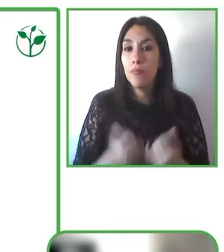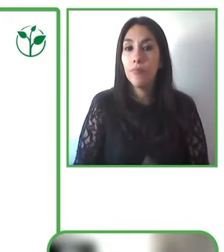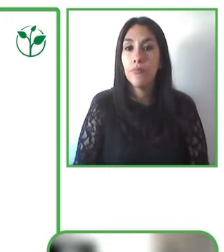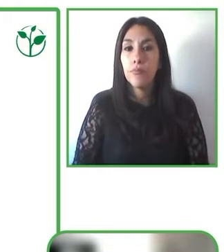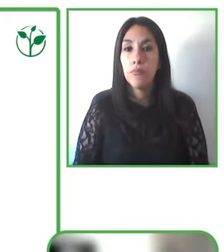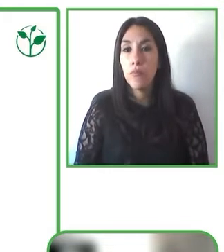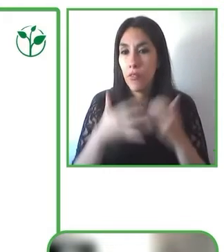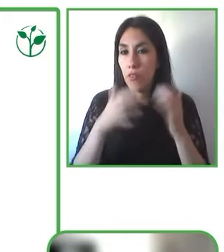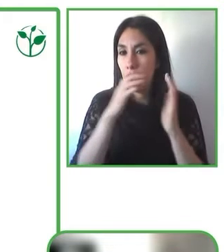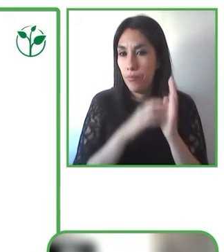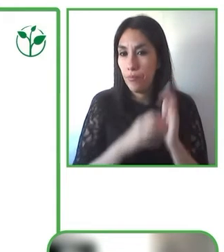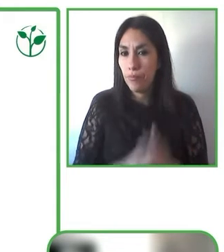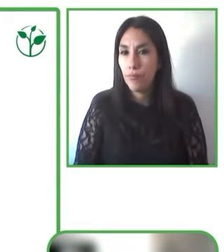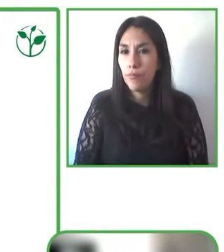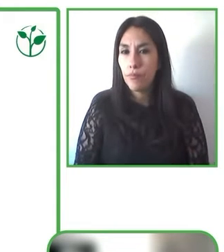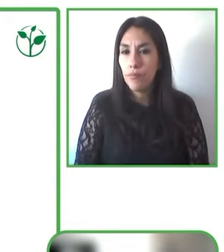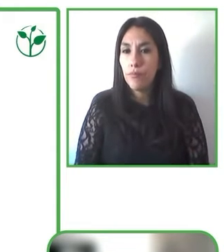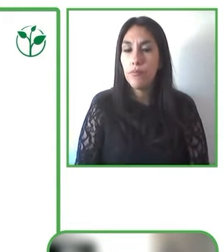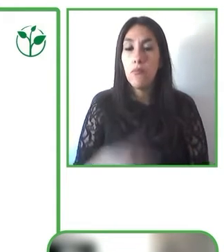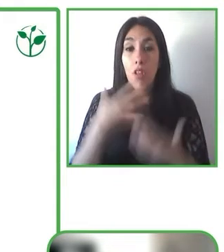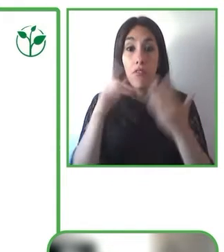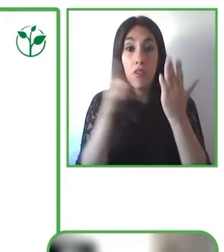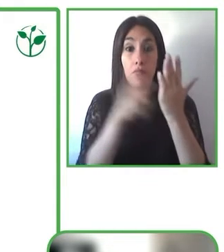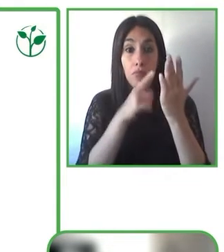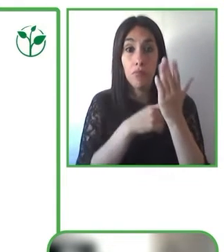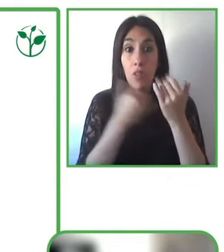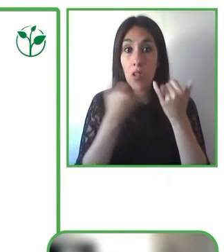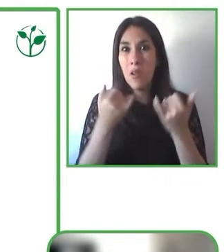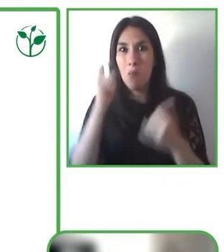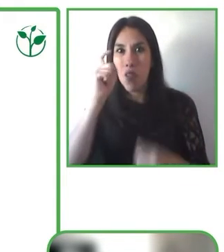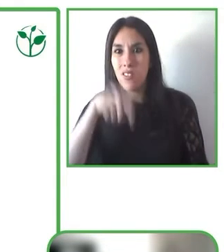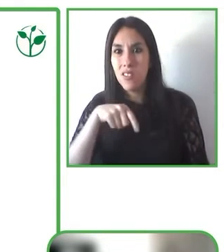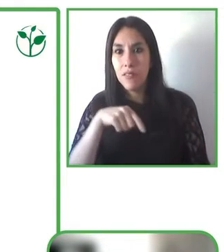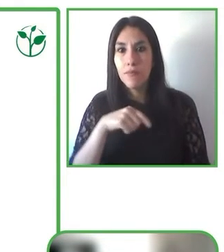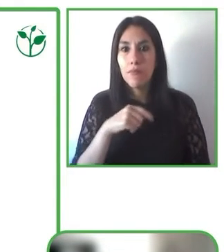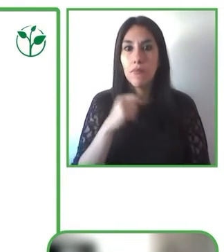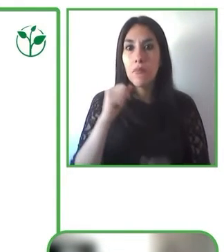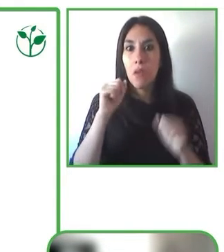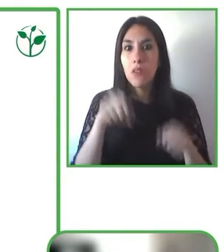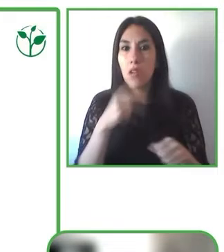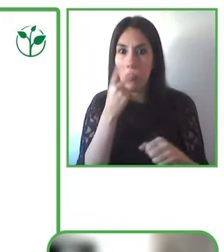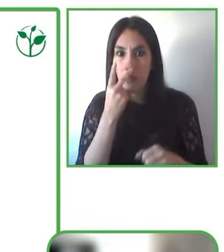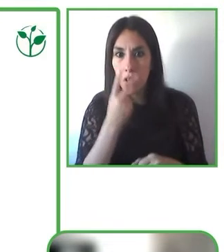Así se puede tomar una decisión con toda la información necesaria.